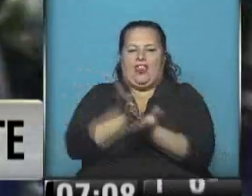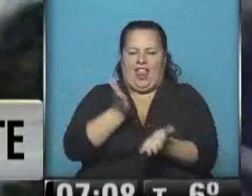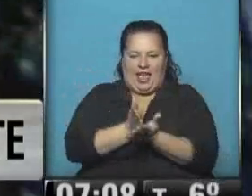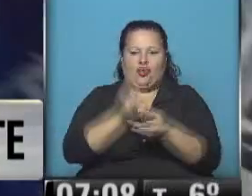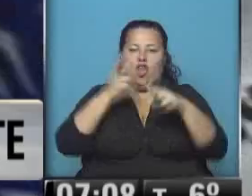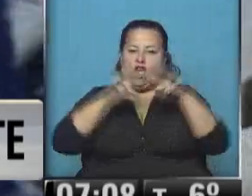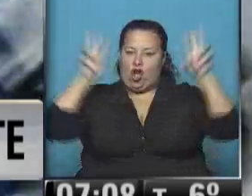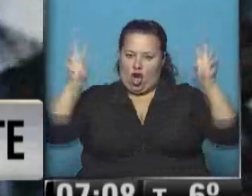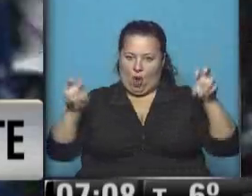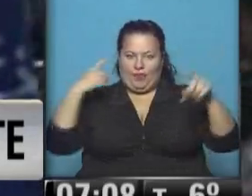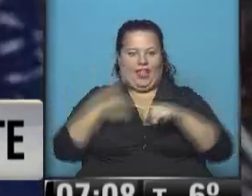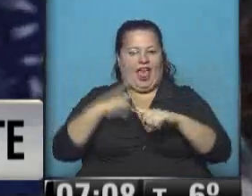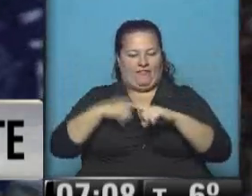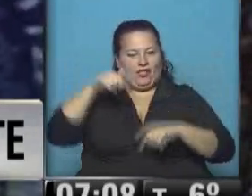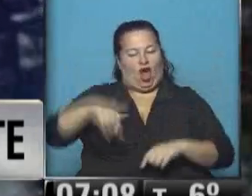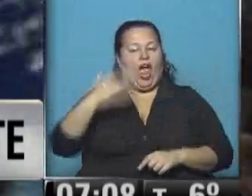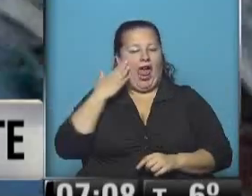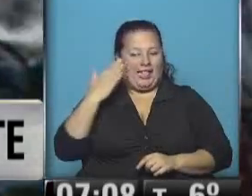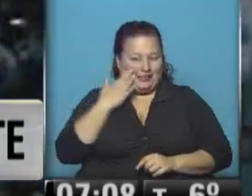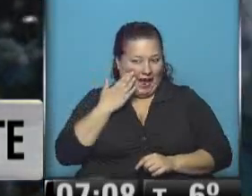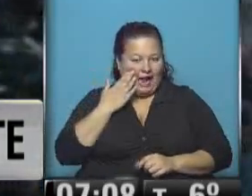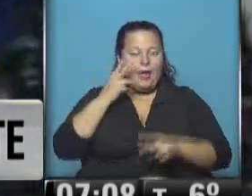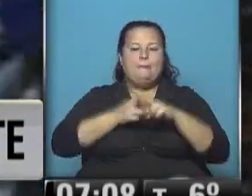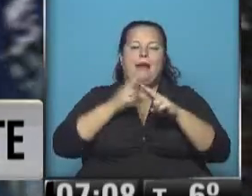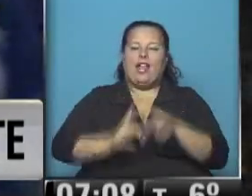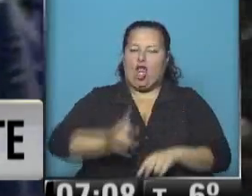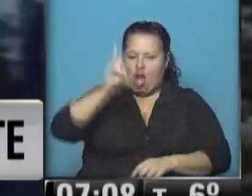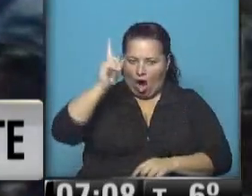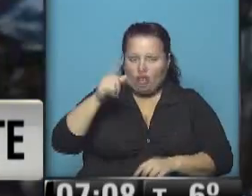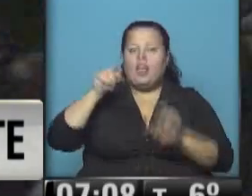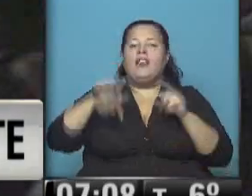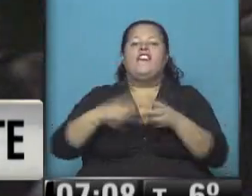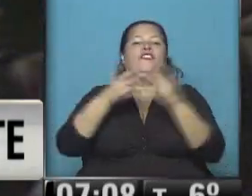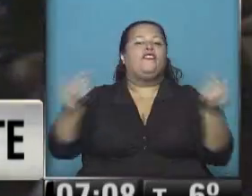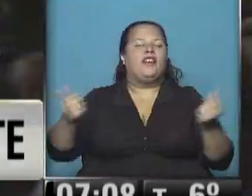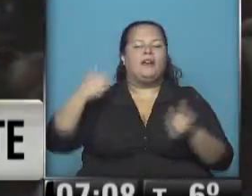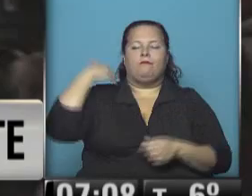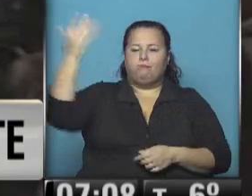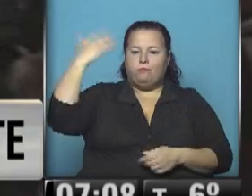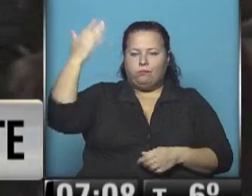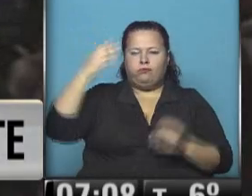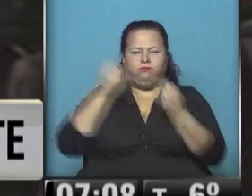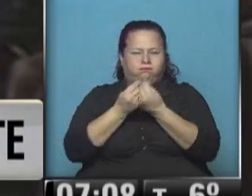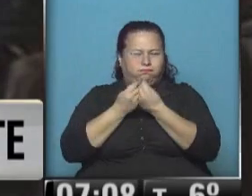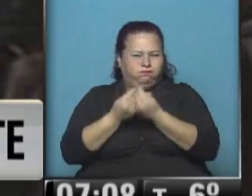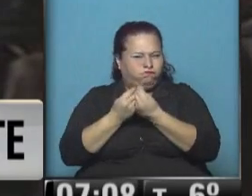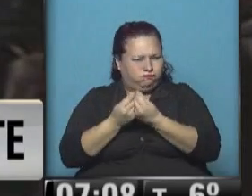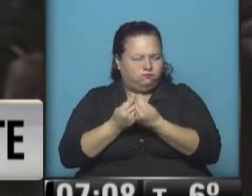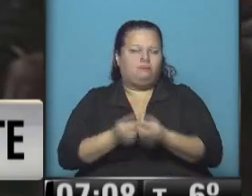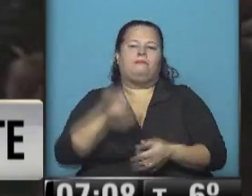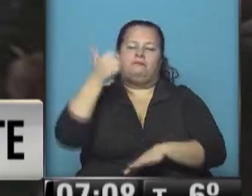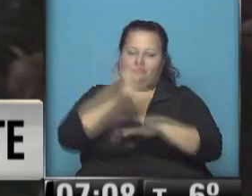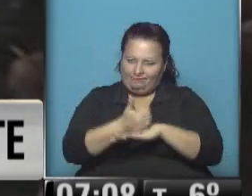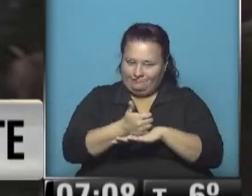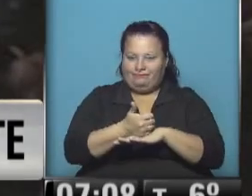nombre del evento que se va a dar esta tarde en Parque Norte y va a finalizar con un acto multitudinario, va a estar